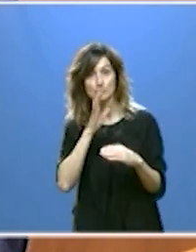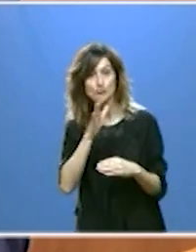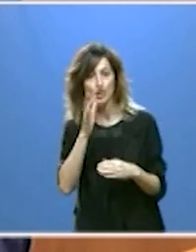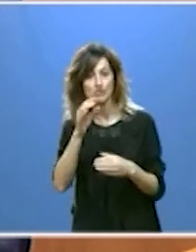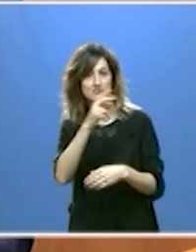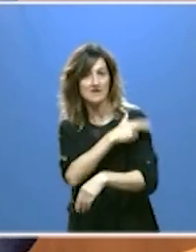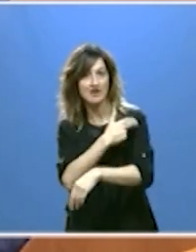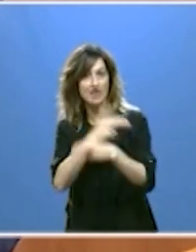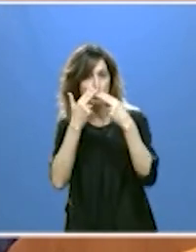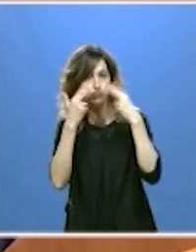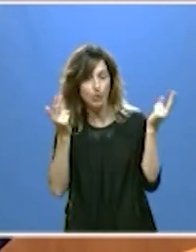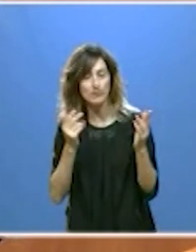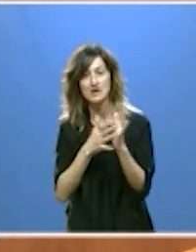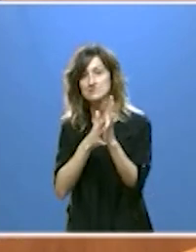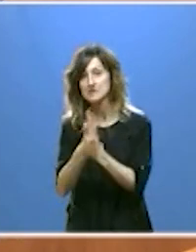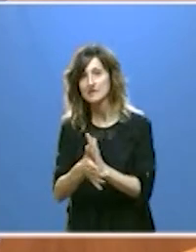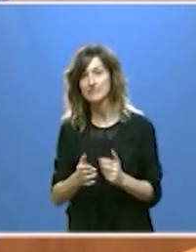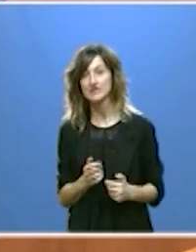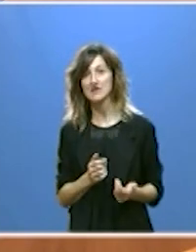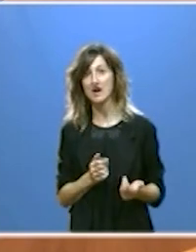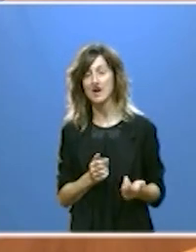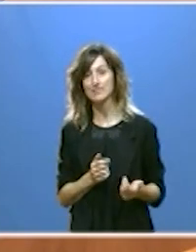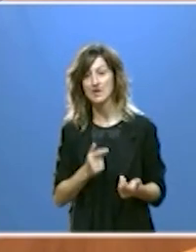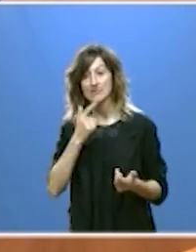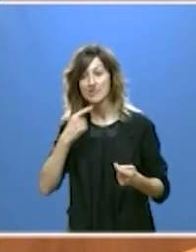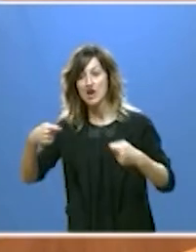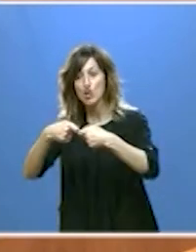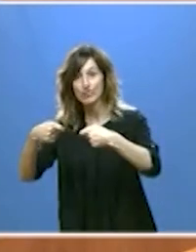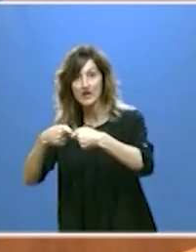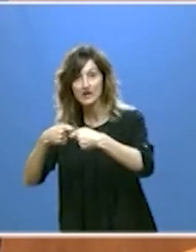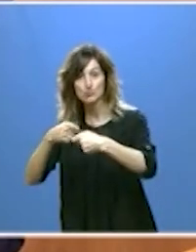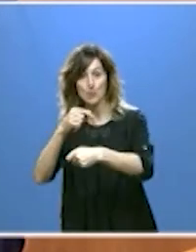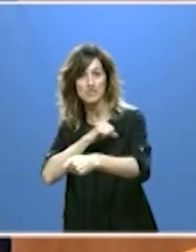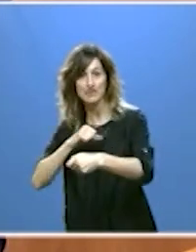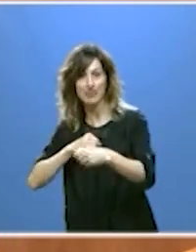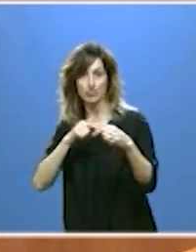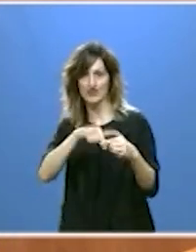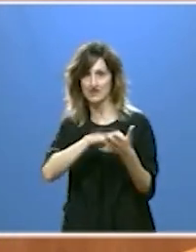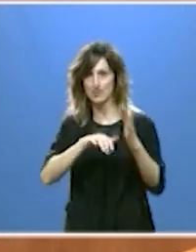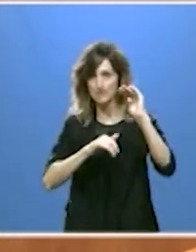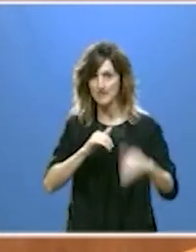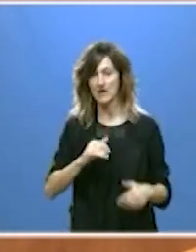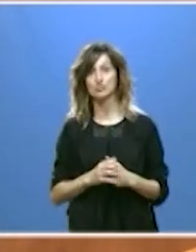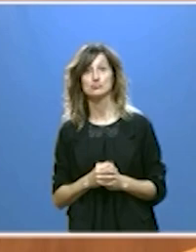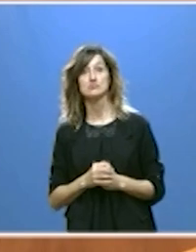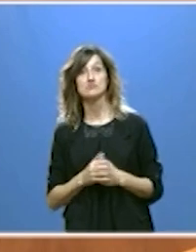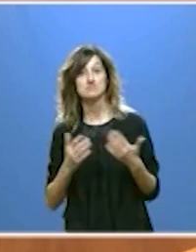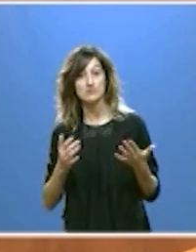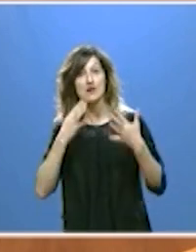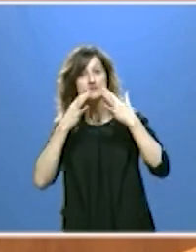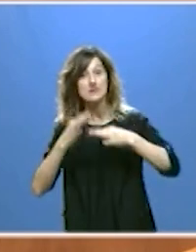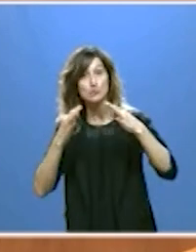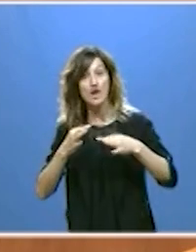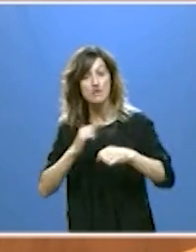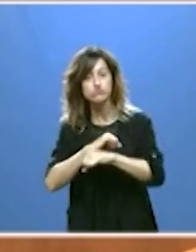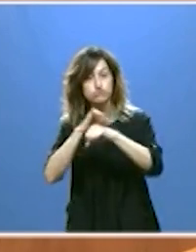sanidad pública, es decir, la que menos conciertos sanitarios privados realiza y para asegurar su